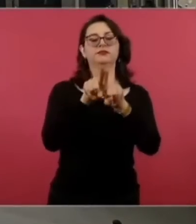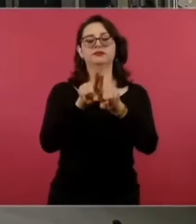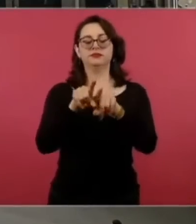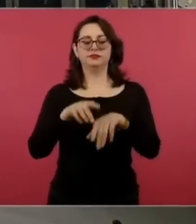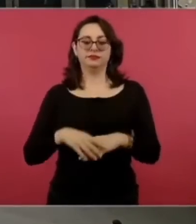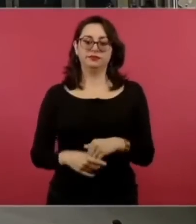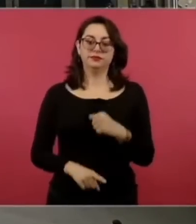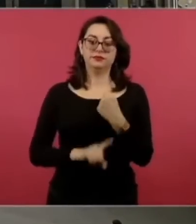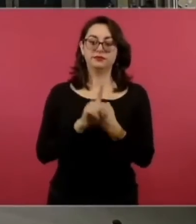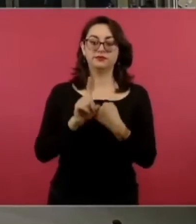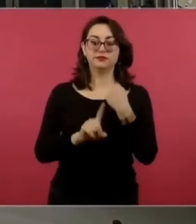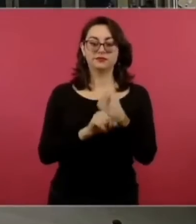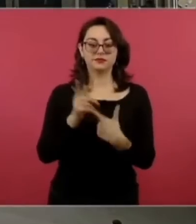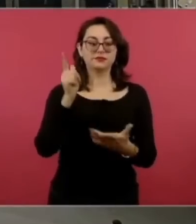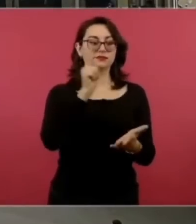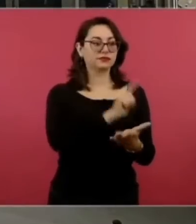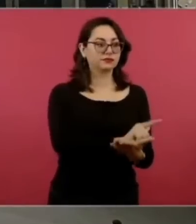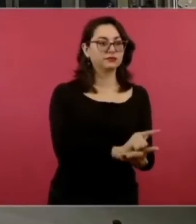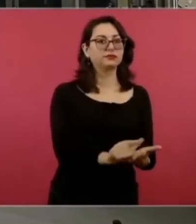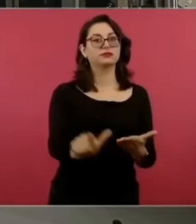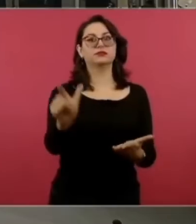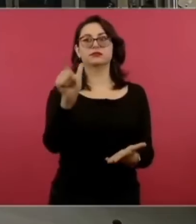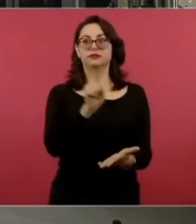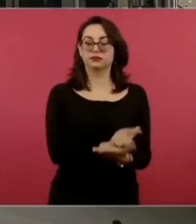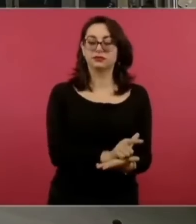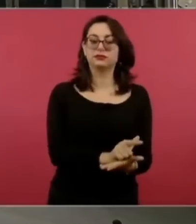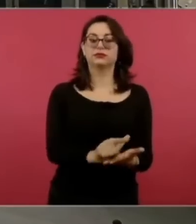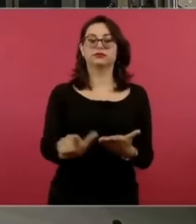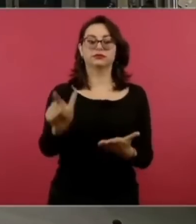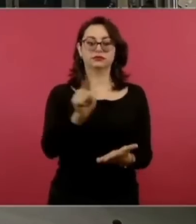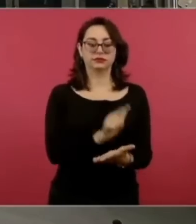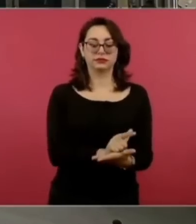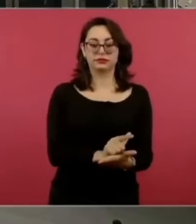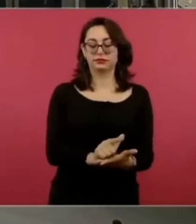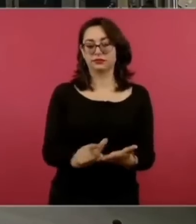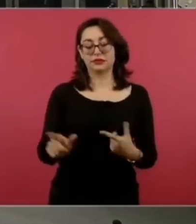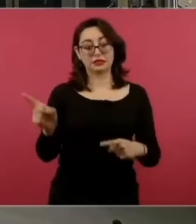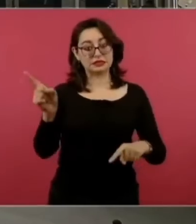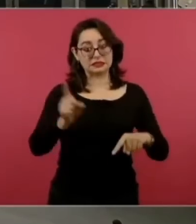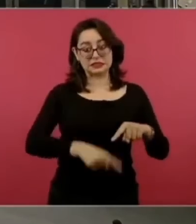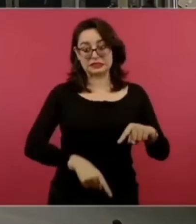todavía no terminamos de limpiar ahora estamos viendo